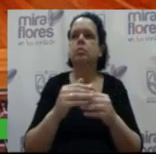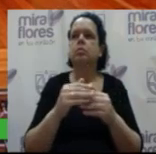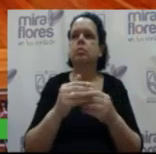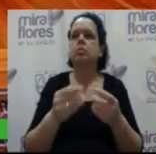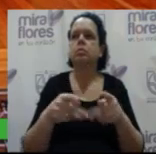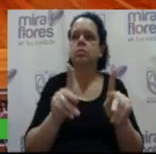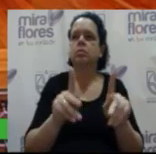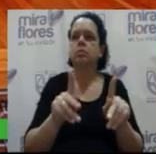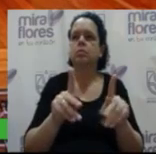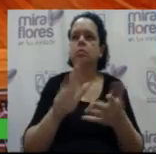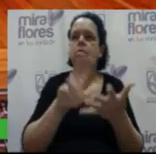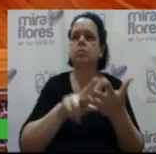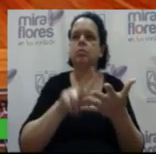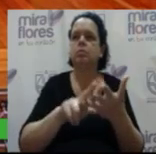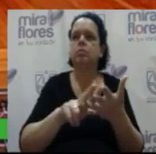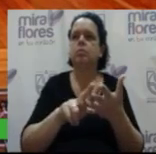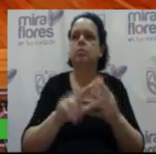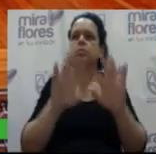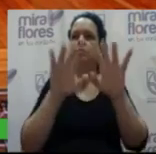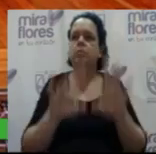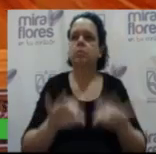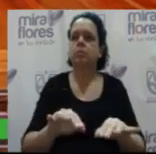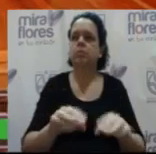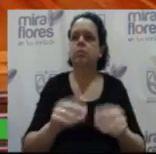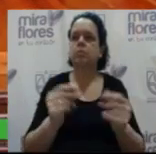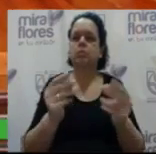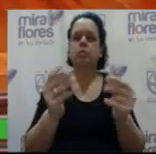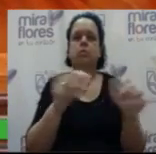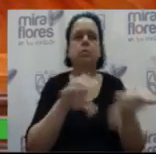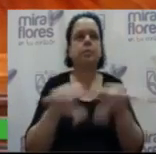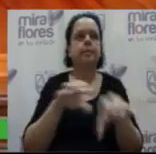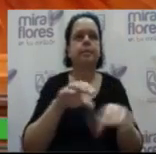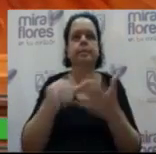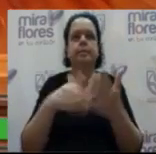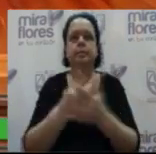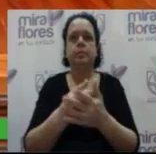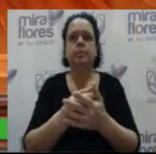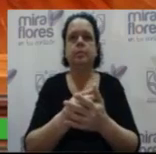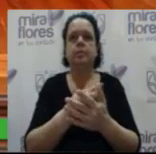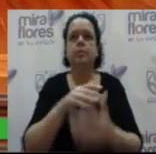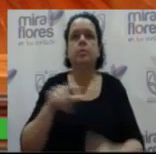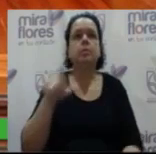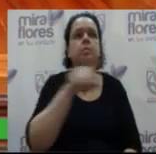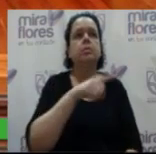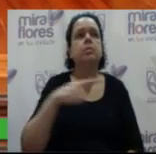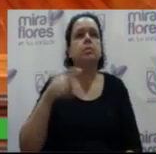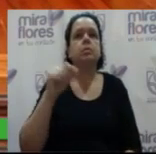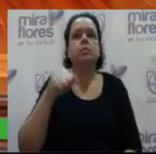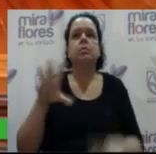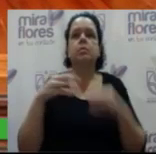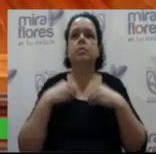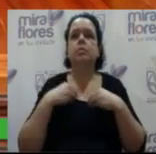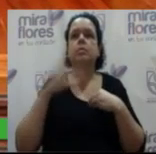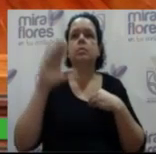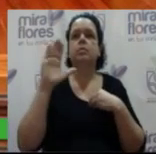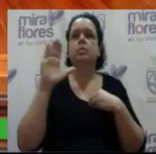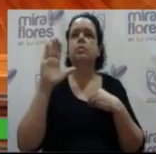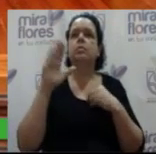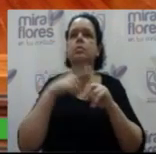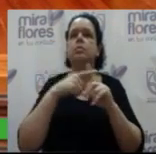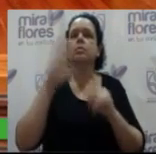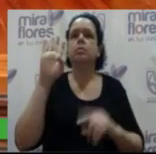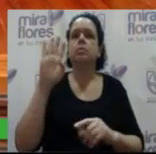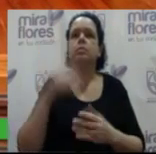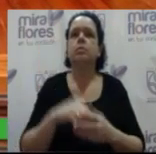la aprobación del acta para la ejecución inmediata de los acuerdos tomados esta mañana aquellos miembros que estén a favor de realizar esta